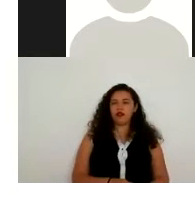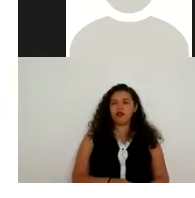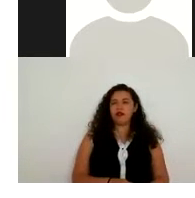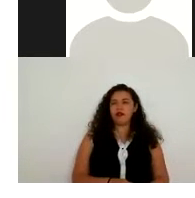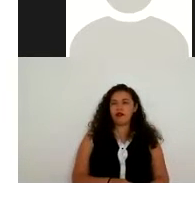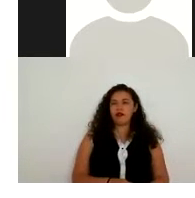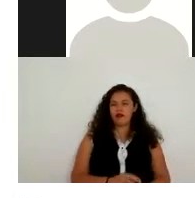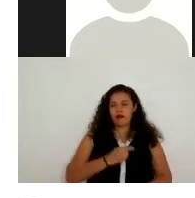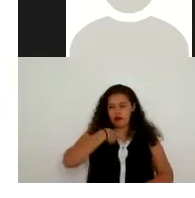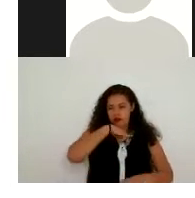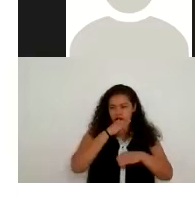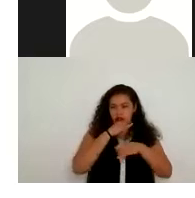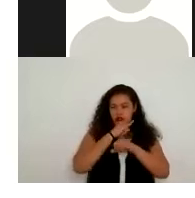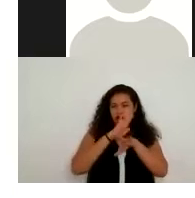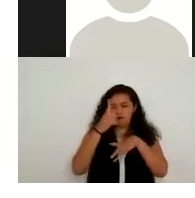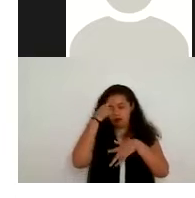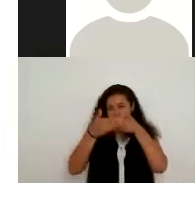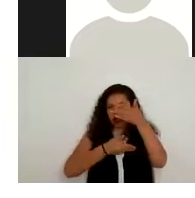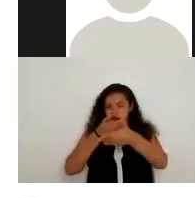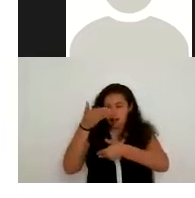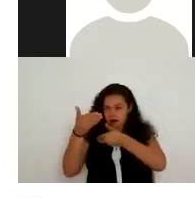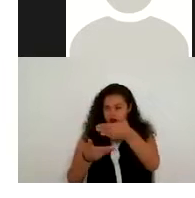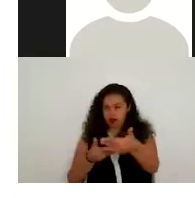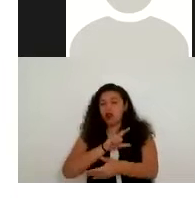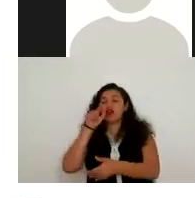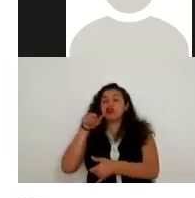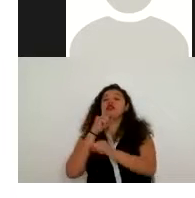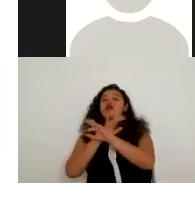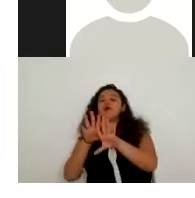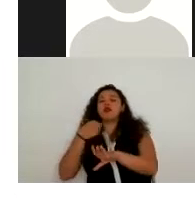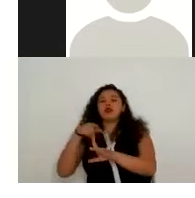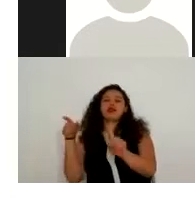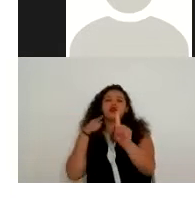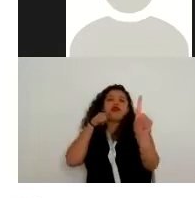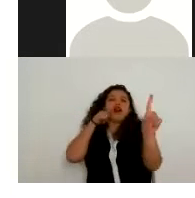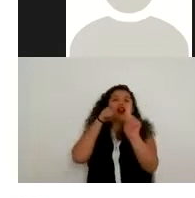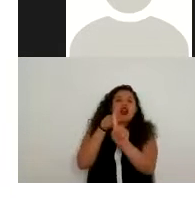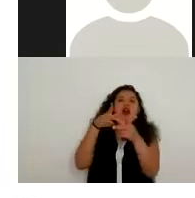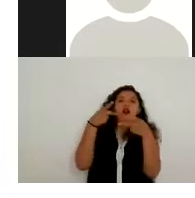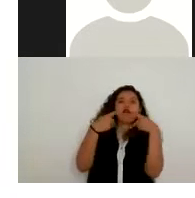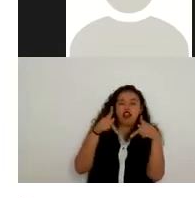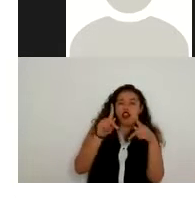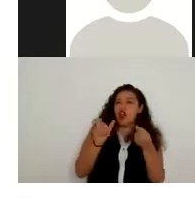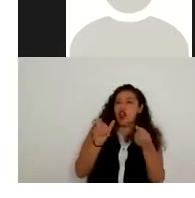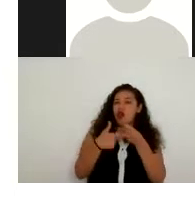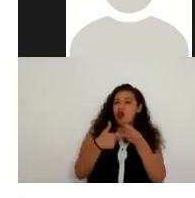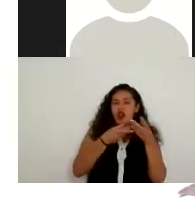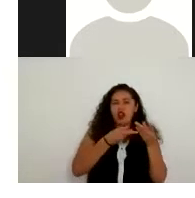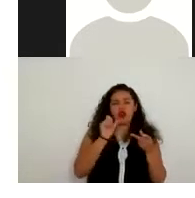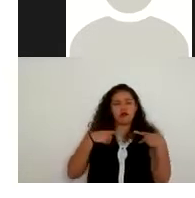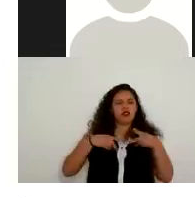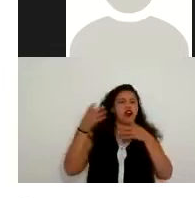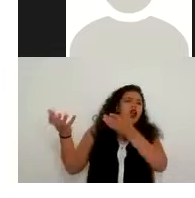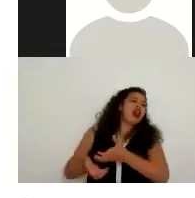servicio después esa información no la vayamos a comercializar vender o entregar a otra persona o a otra institución